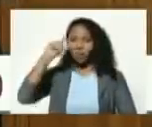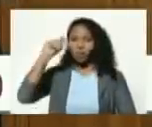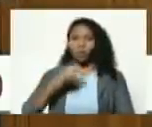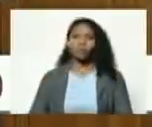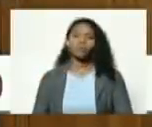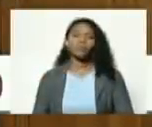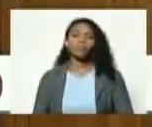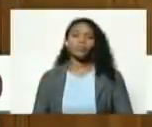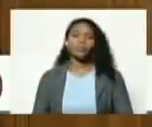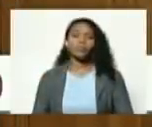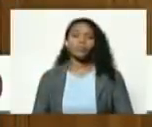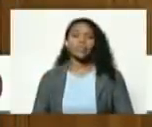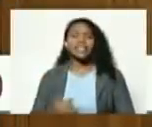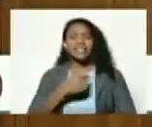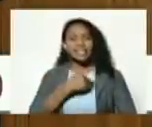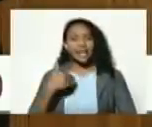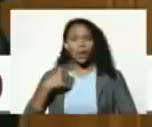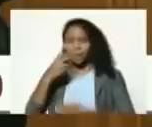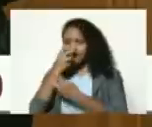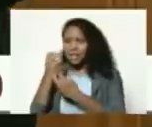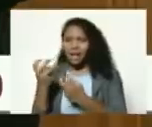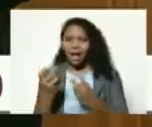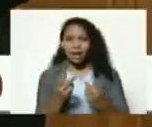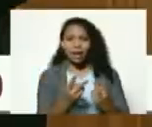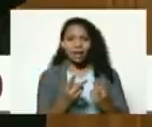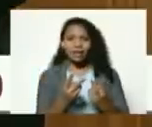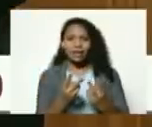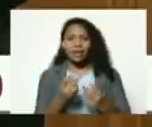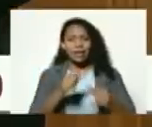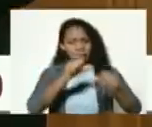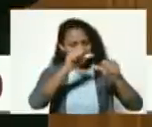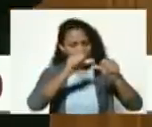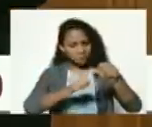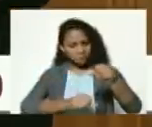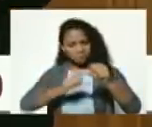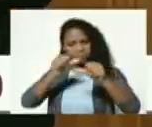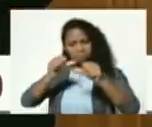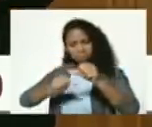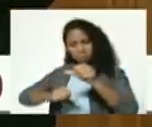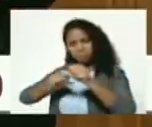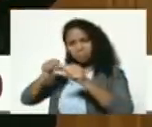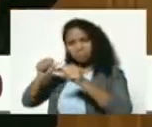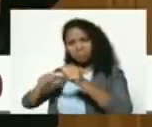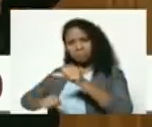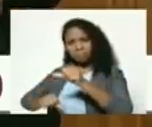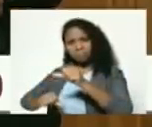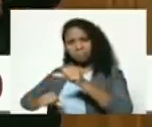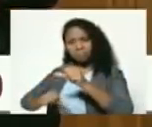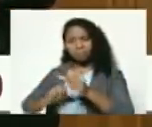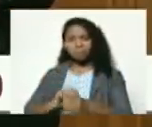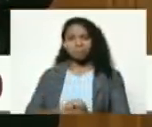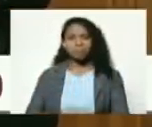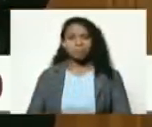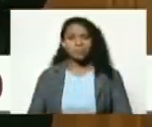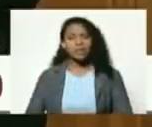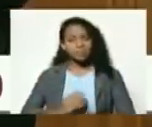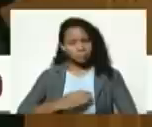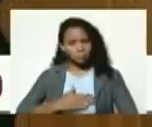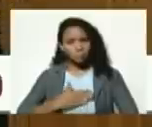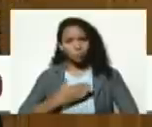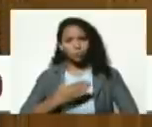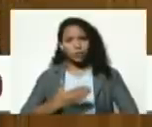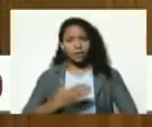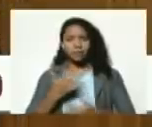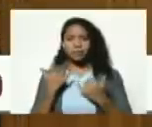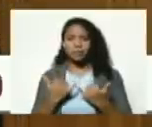quisiera invitarlo a que revisemos la posibilidad ya